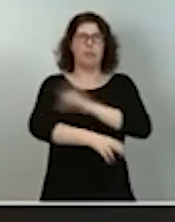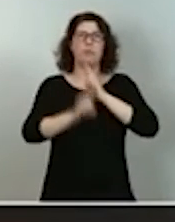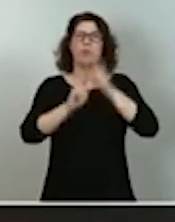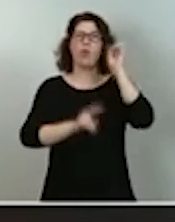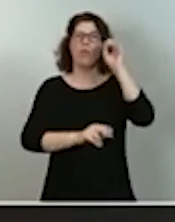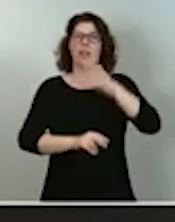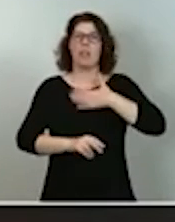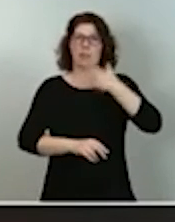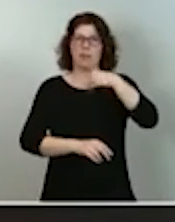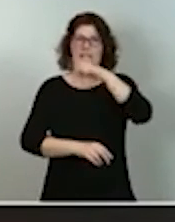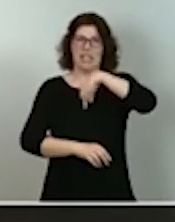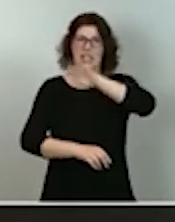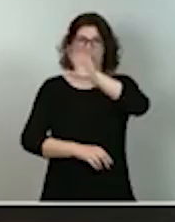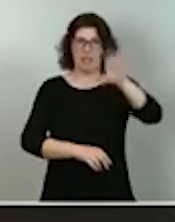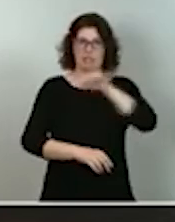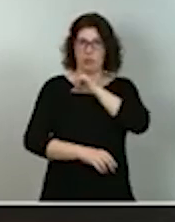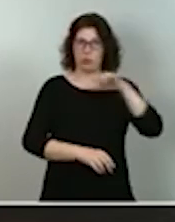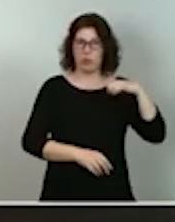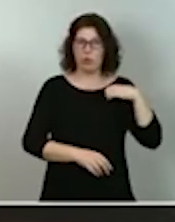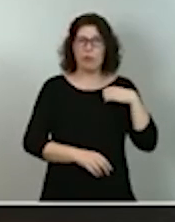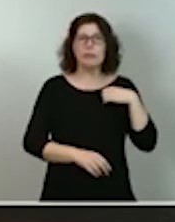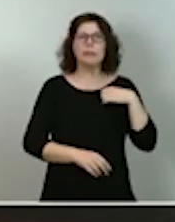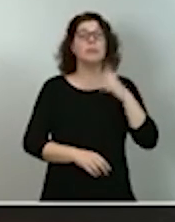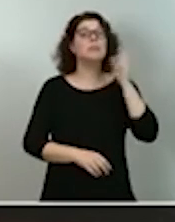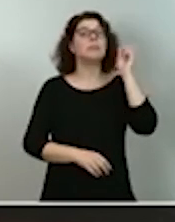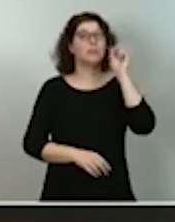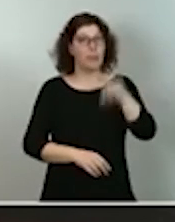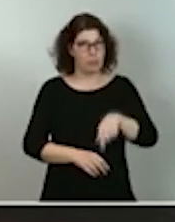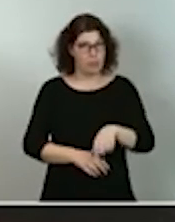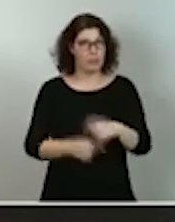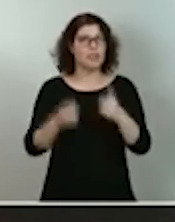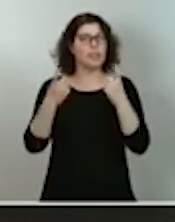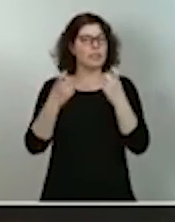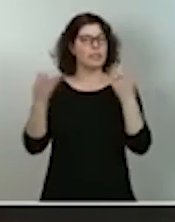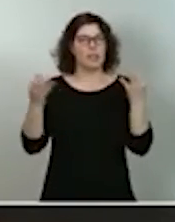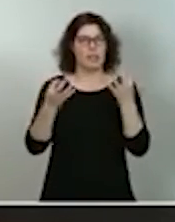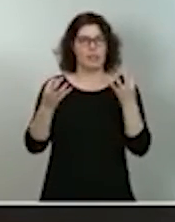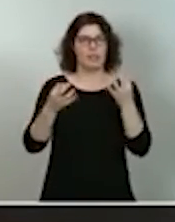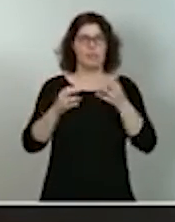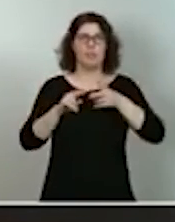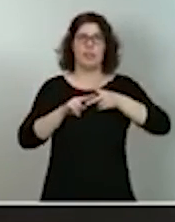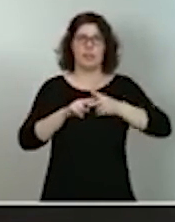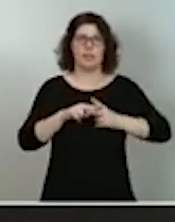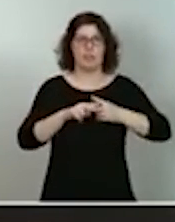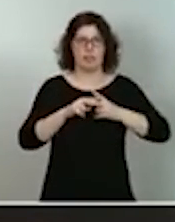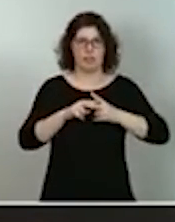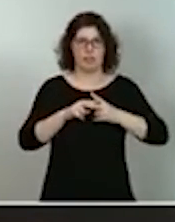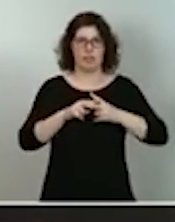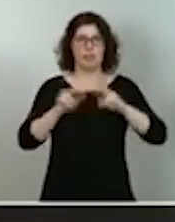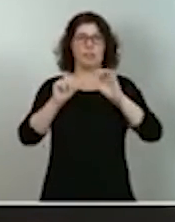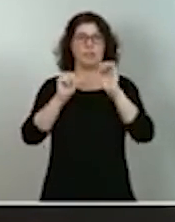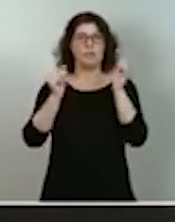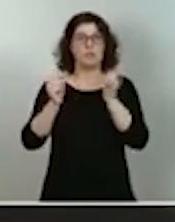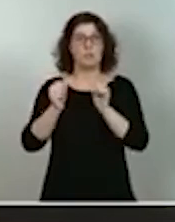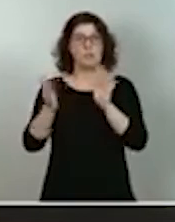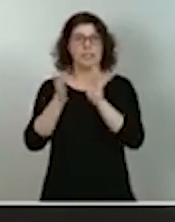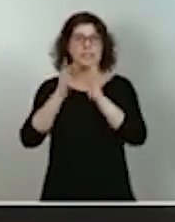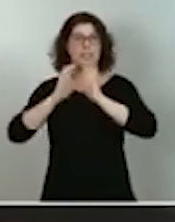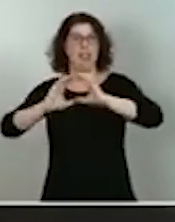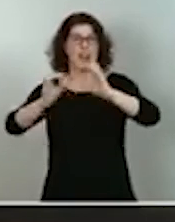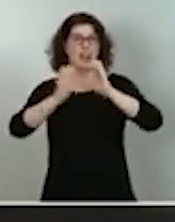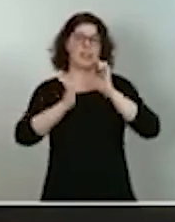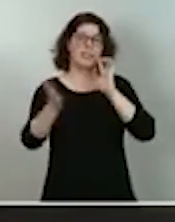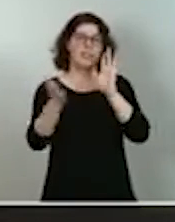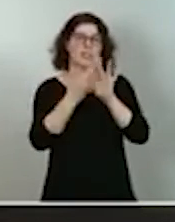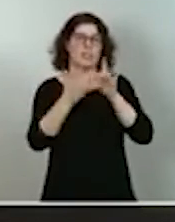Autónomas, sino que necesitaremos también instrumentos y pasarelas de coordinación eficiente con ellas. Esta